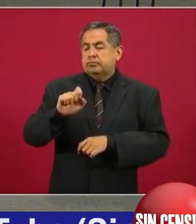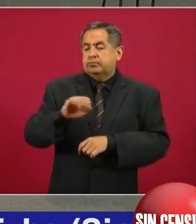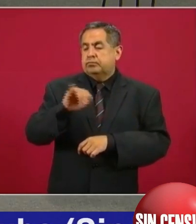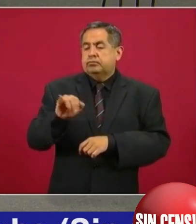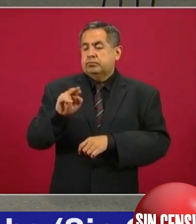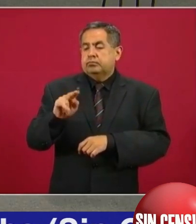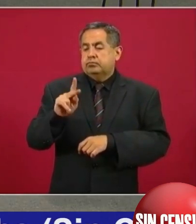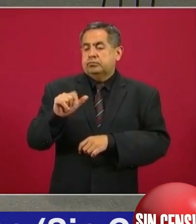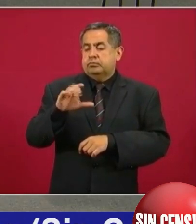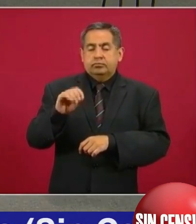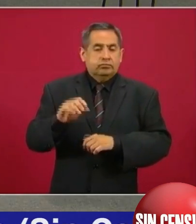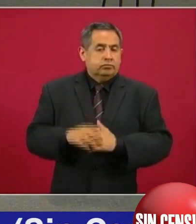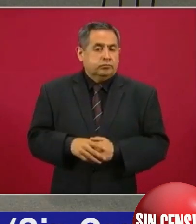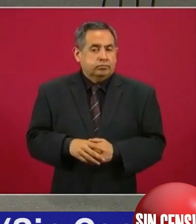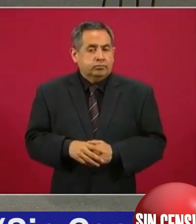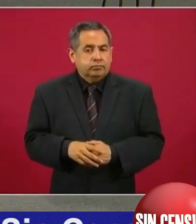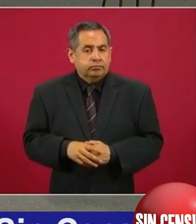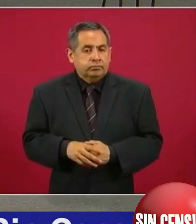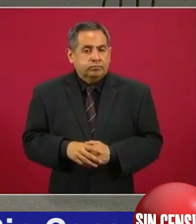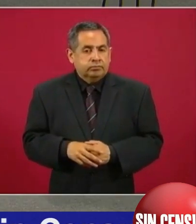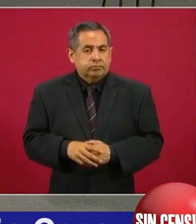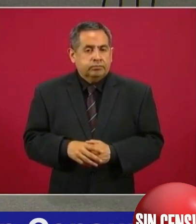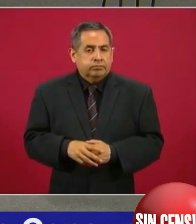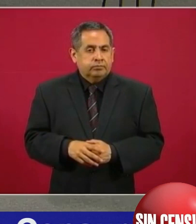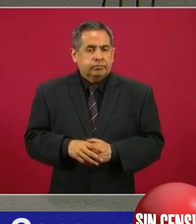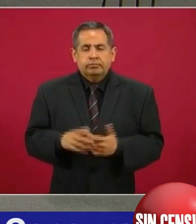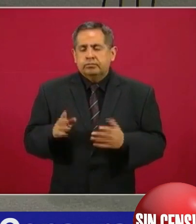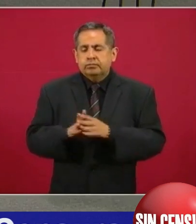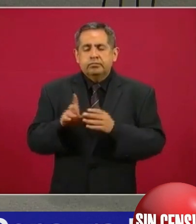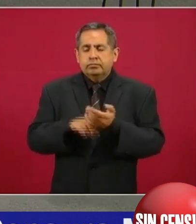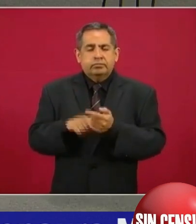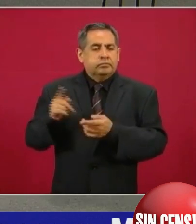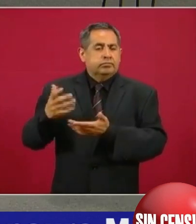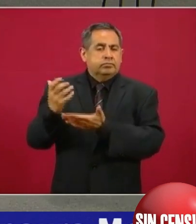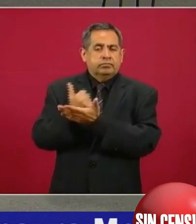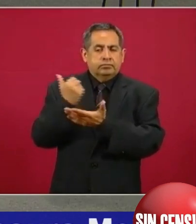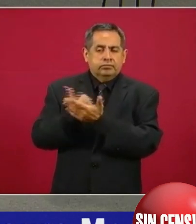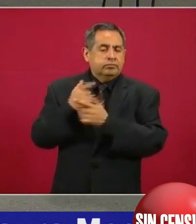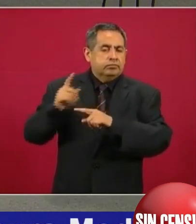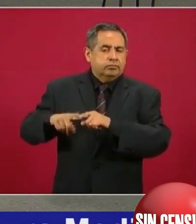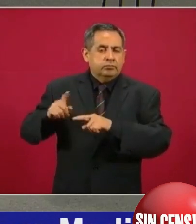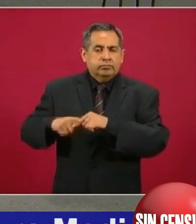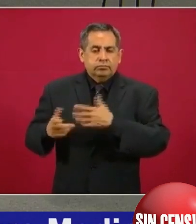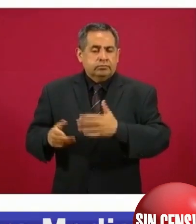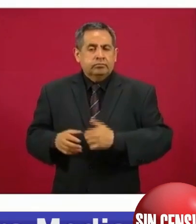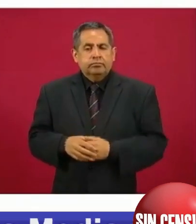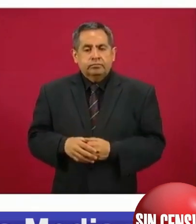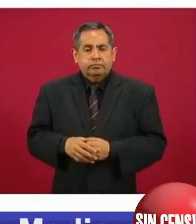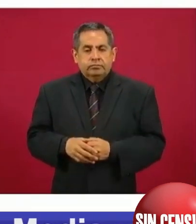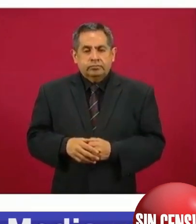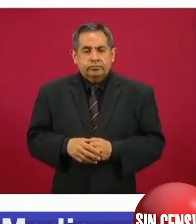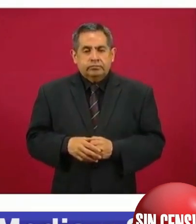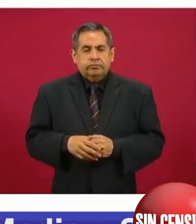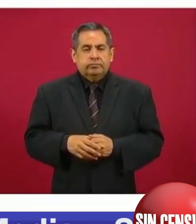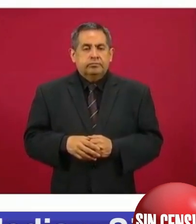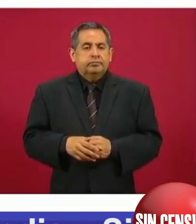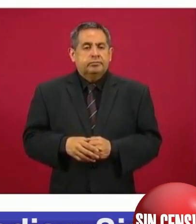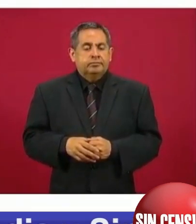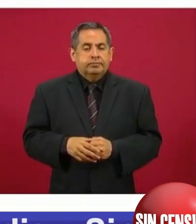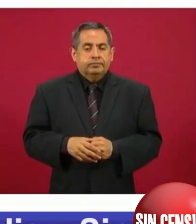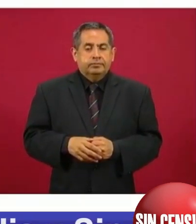En la siguiente, por favor, es cómo quedaron los hospitales.